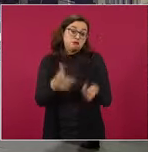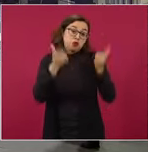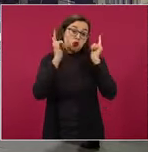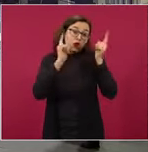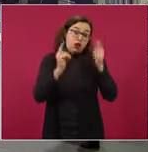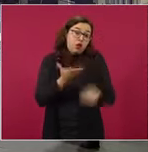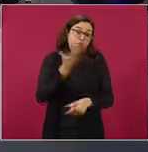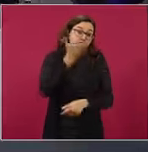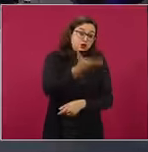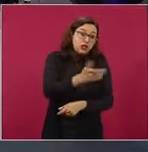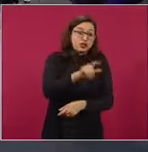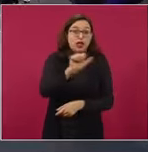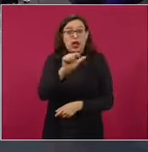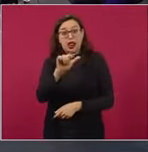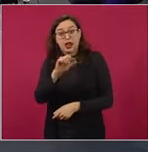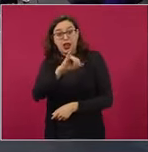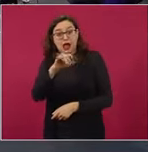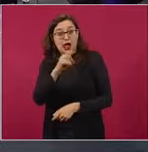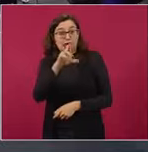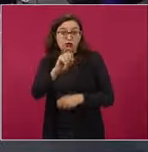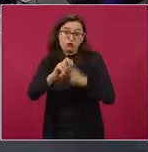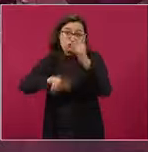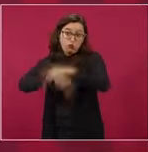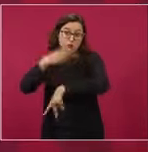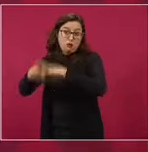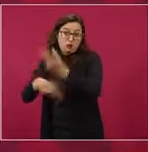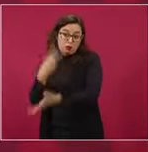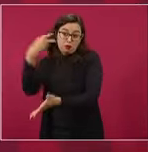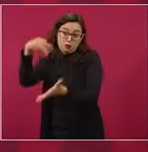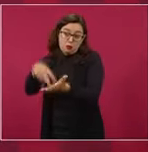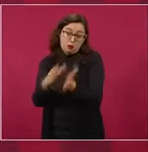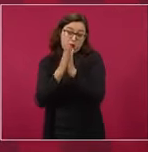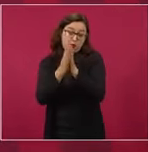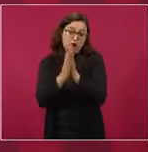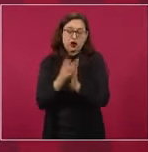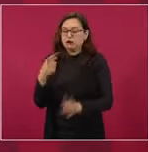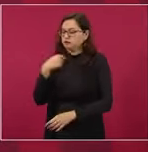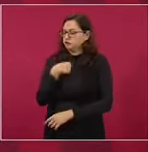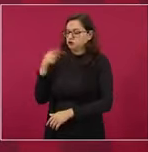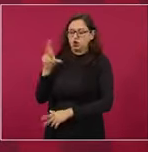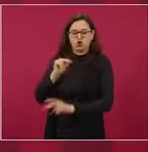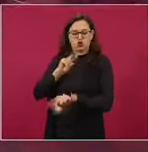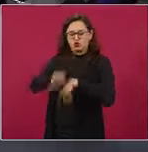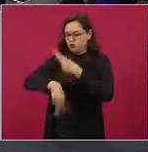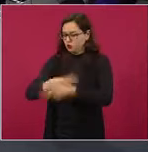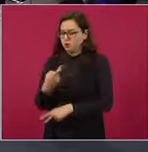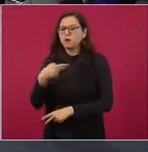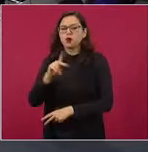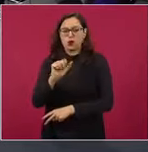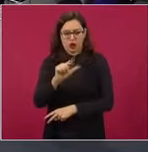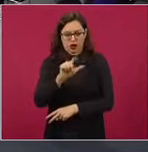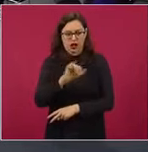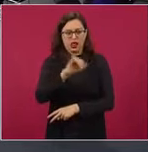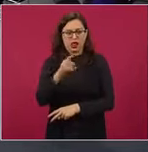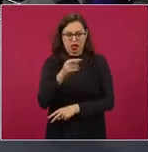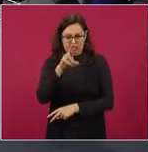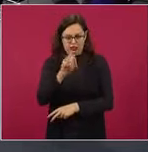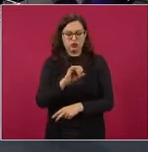Alejandro Encinas, por favor. Pues yo no, pero Alejandro sí podría estar. Muchas gracias, presidente. A ver,